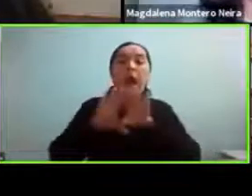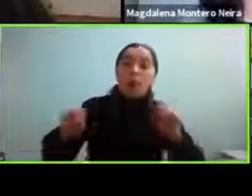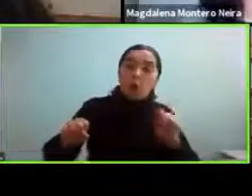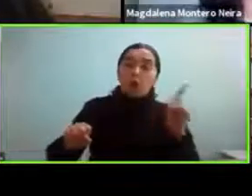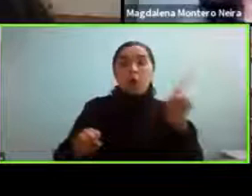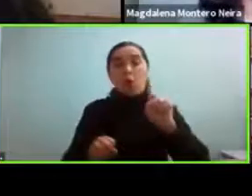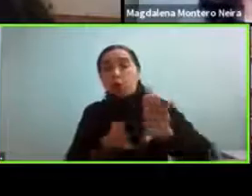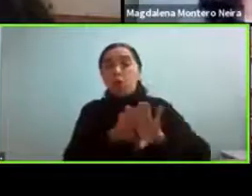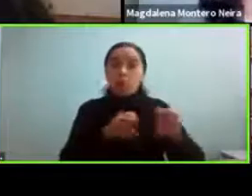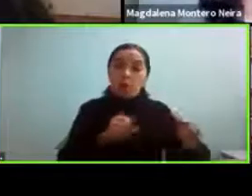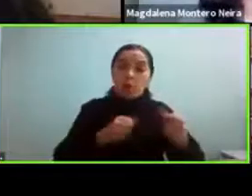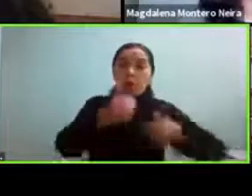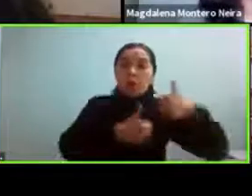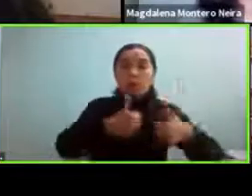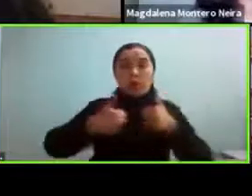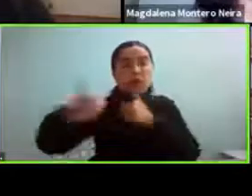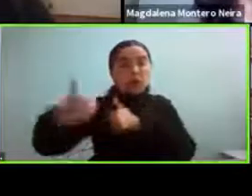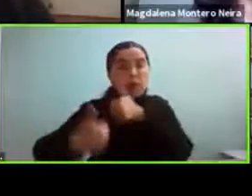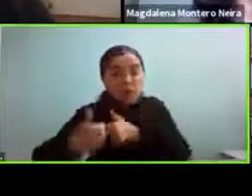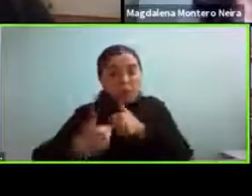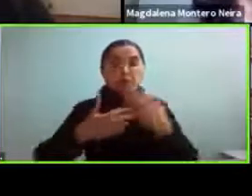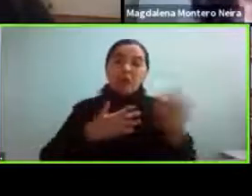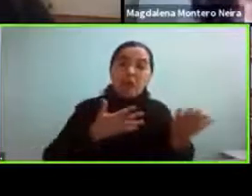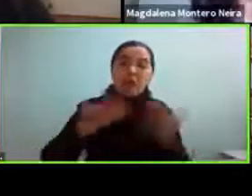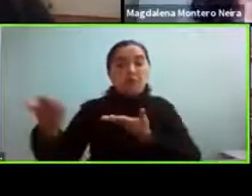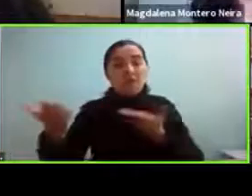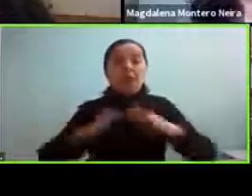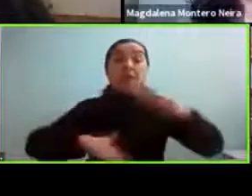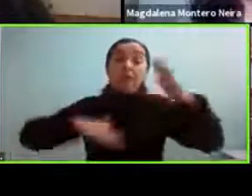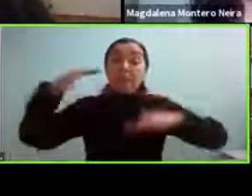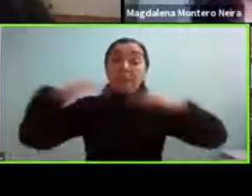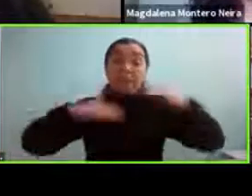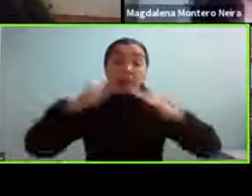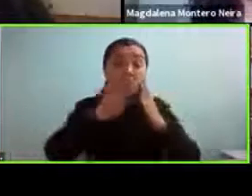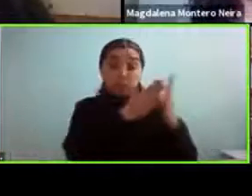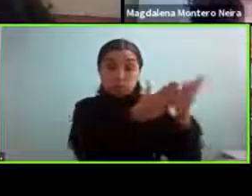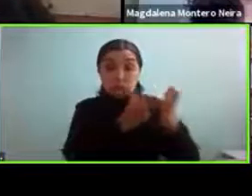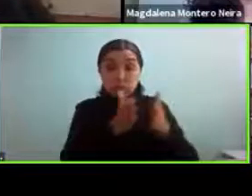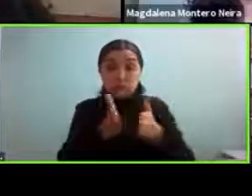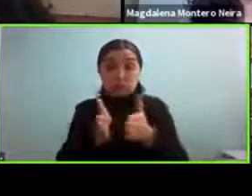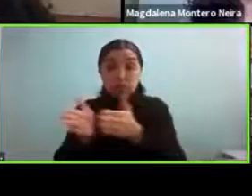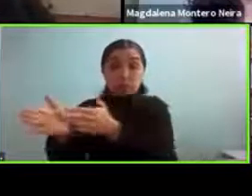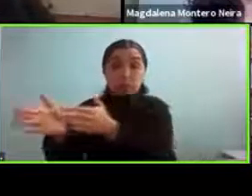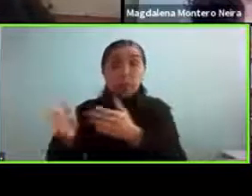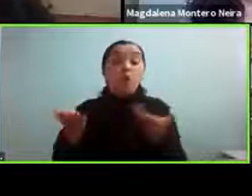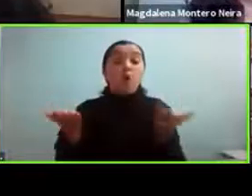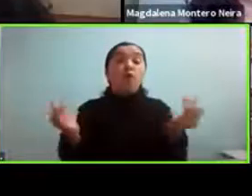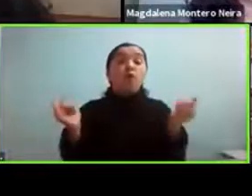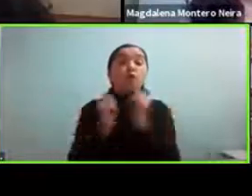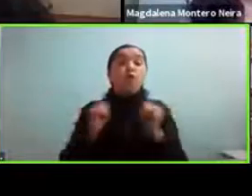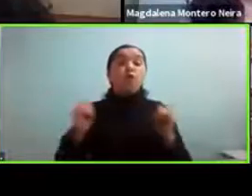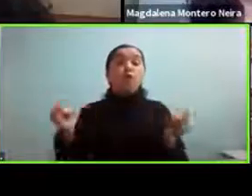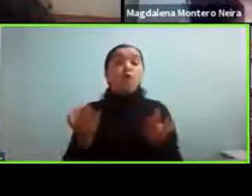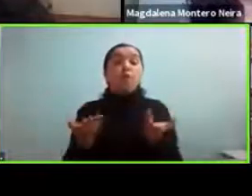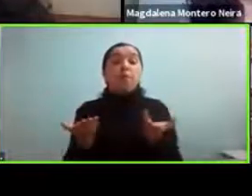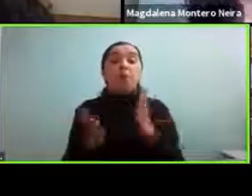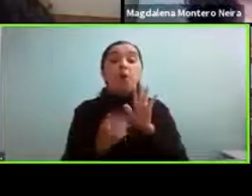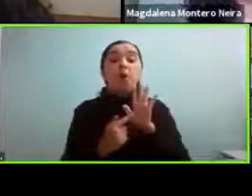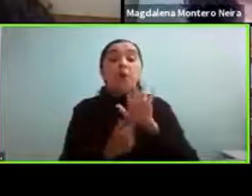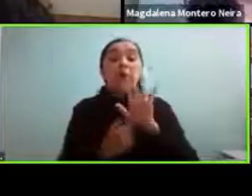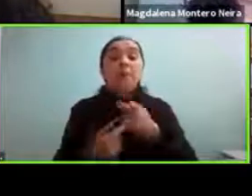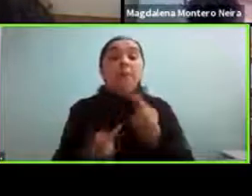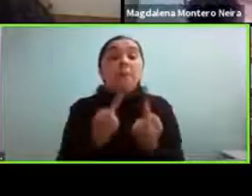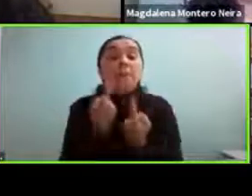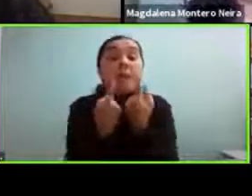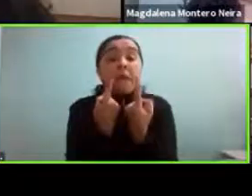dependiendo de la línea teórica de que cada uno trabaja pero la forma en cómo plantearon la pregunta como tú le diste